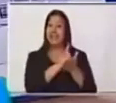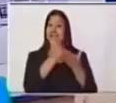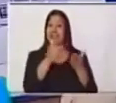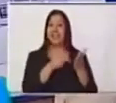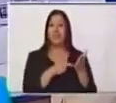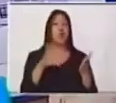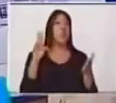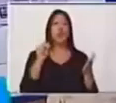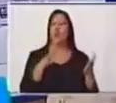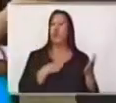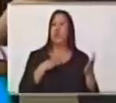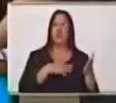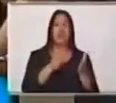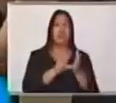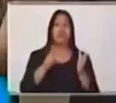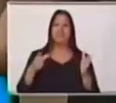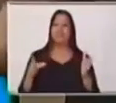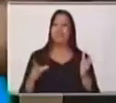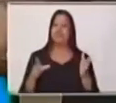colocaremos de este lado.